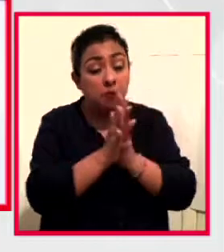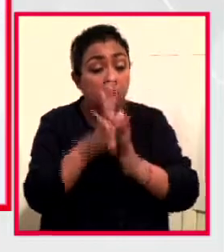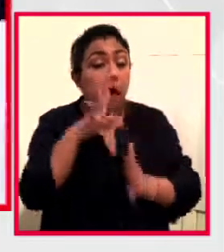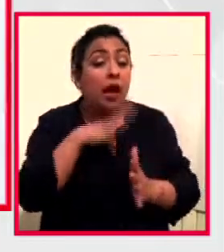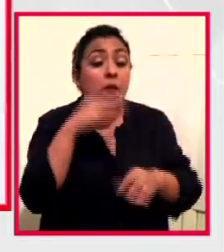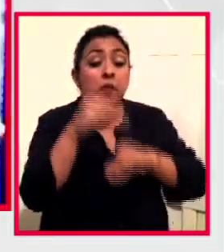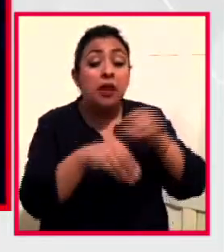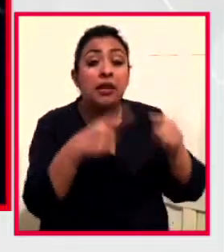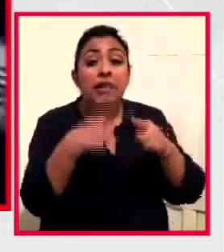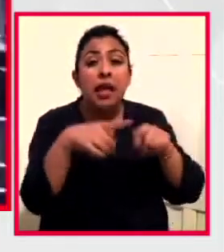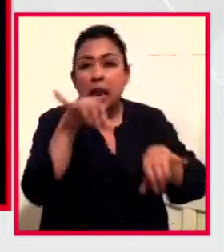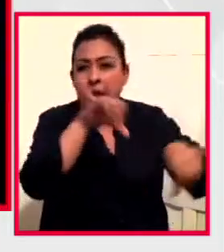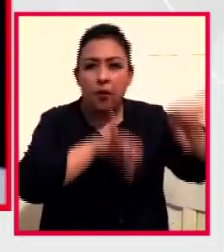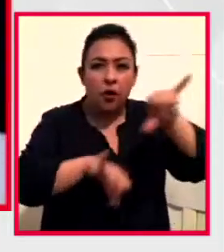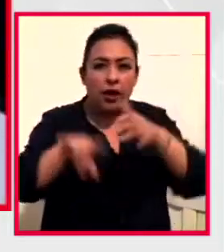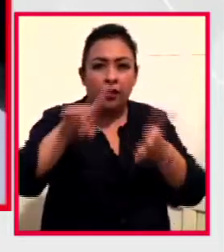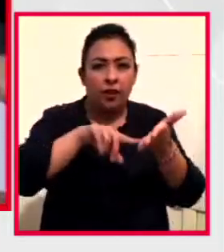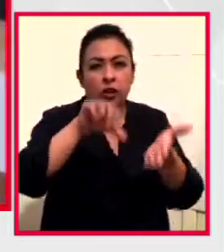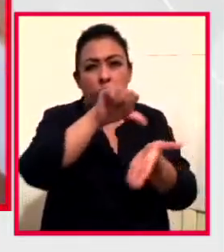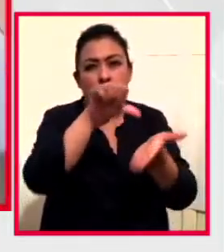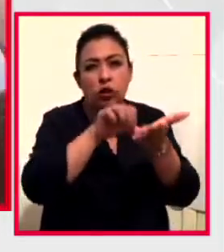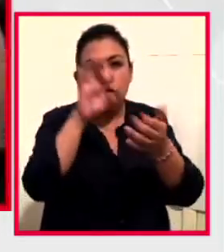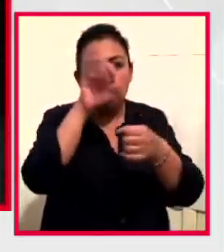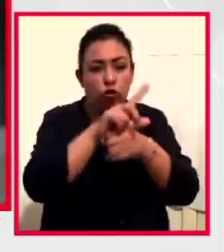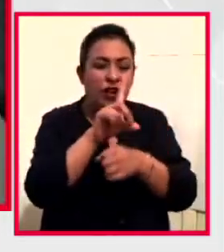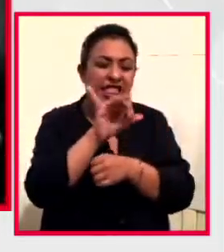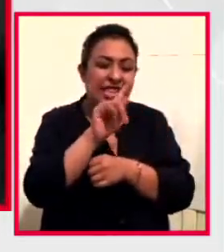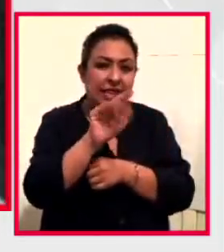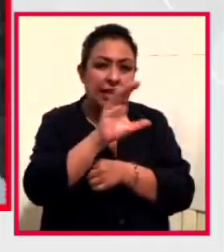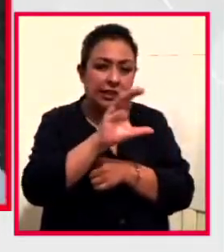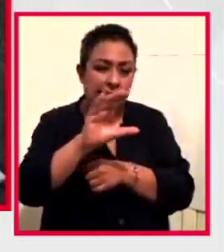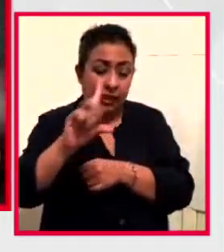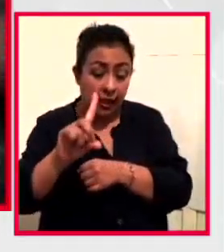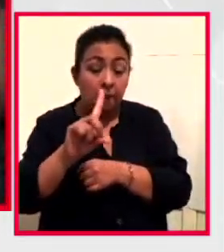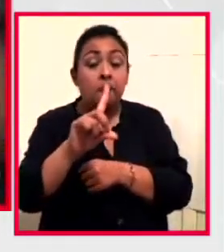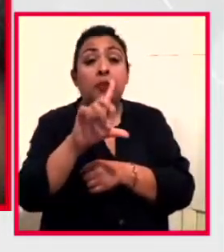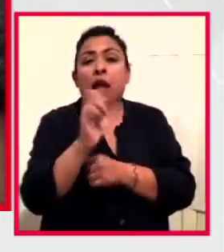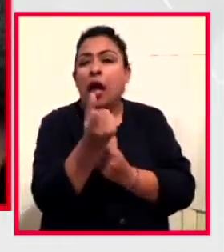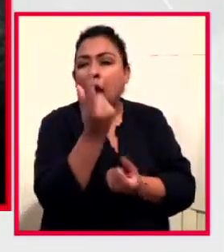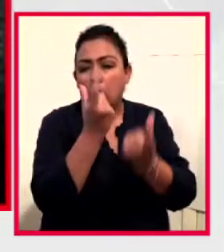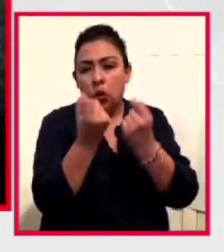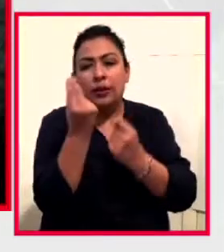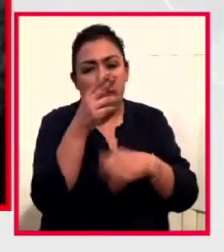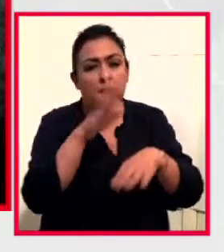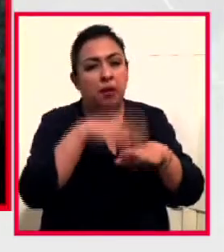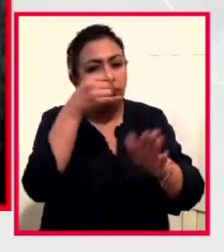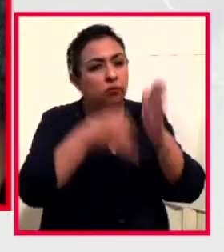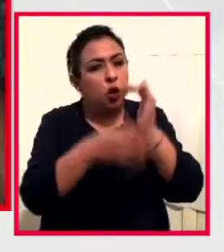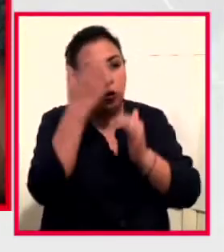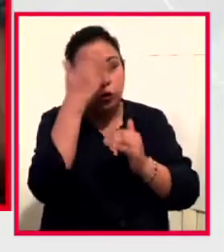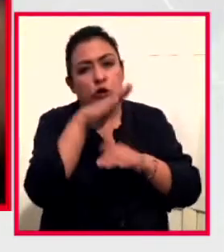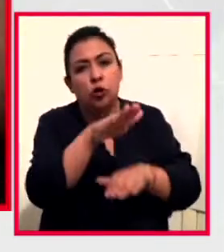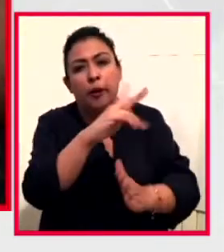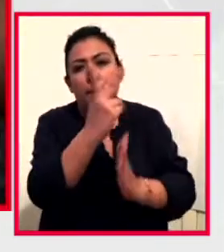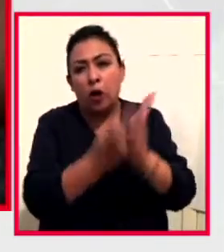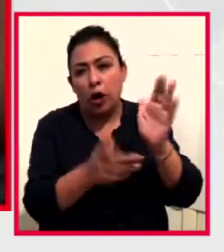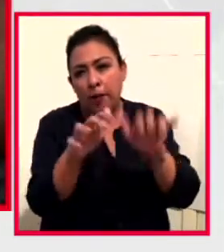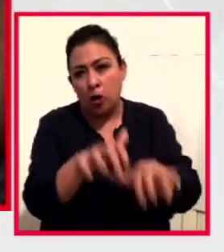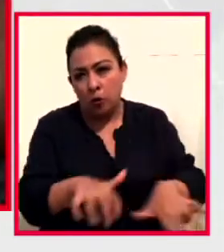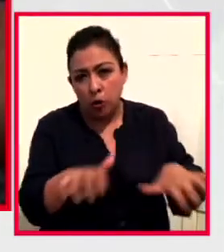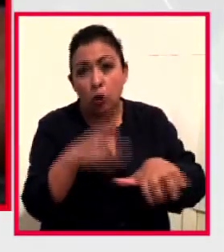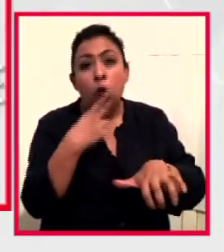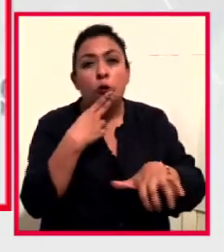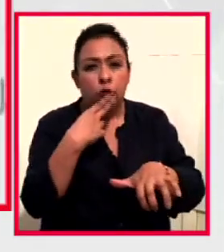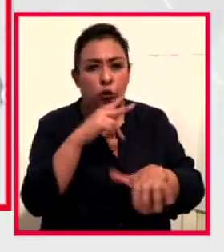laboratorios que integran el Centro de Cultura Digital. Algunas de ellas sí requieren mayor conocimiento sobre programación y utilización de software.